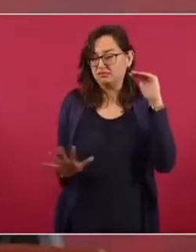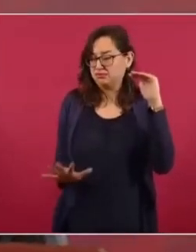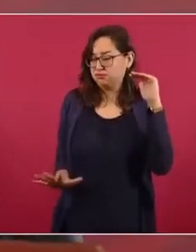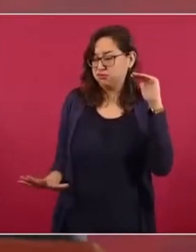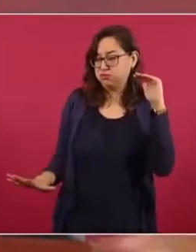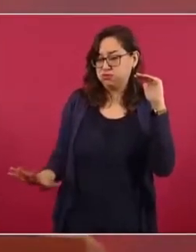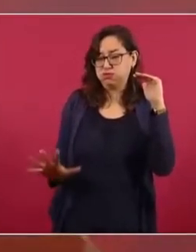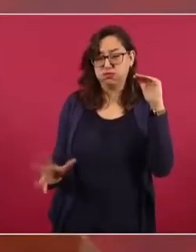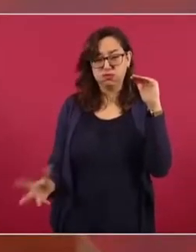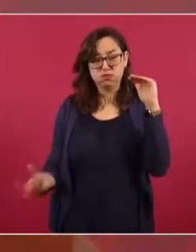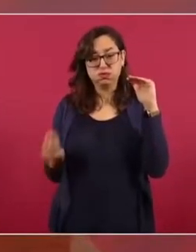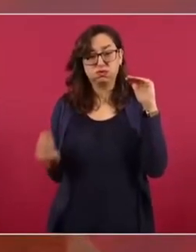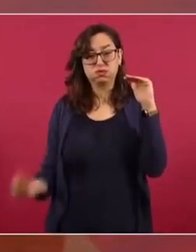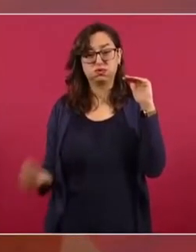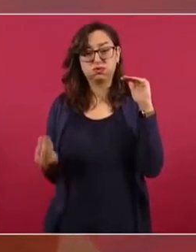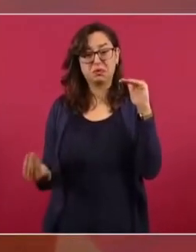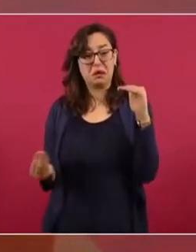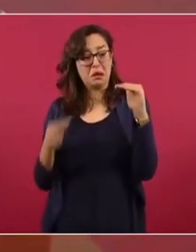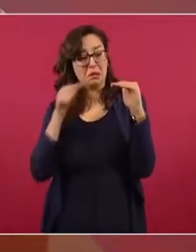pocos.